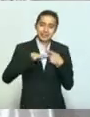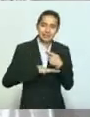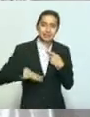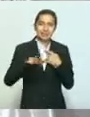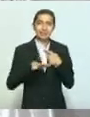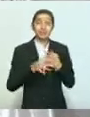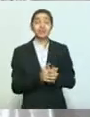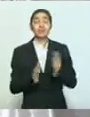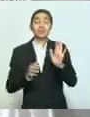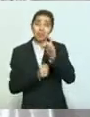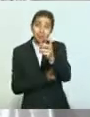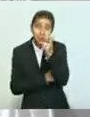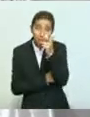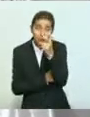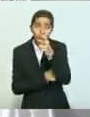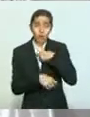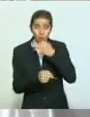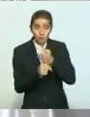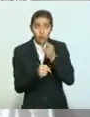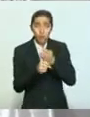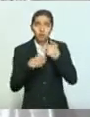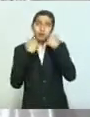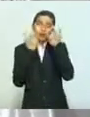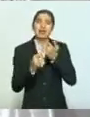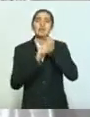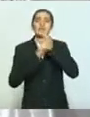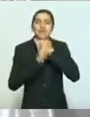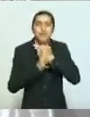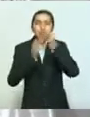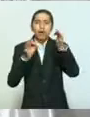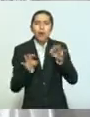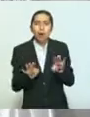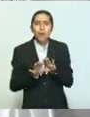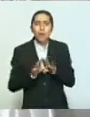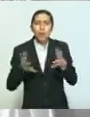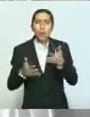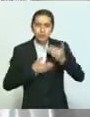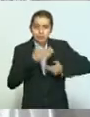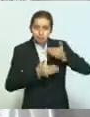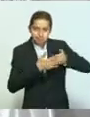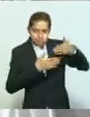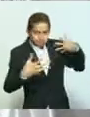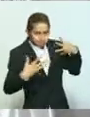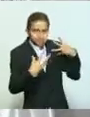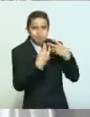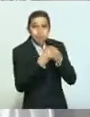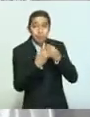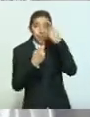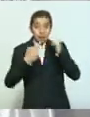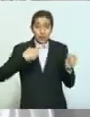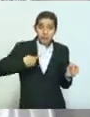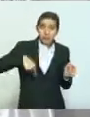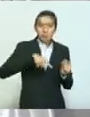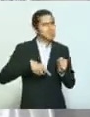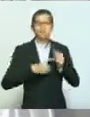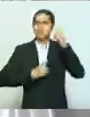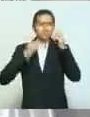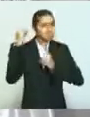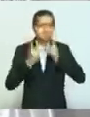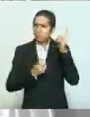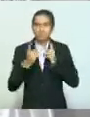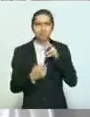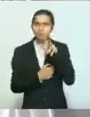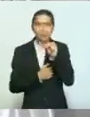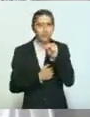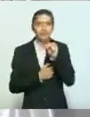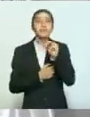Por ello, hoy quiero informarles cómo vamos. Para nosotros no hay dudas, en